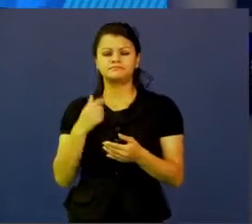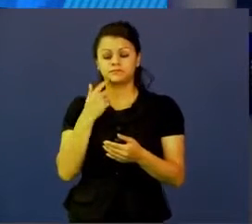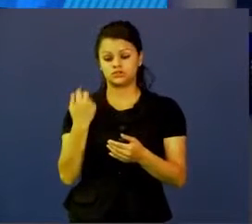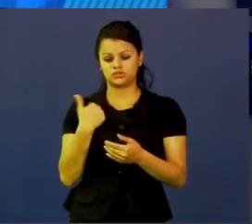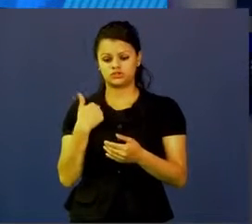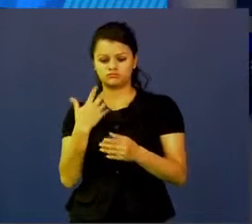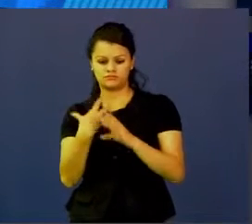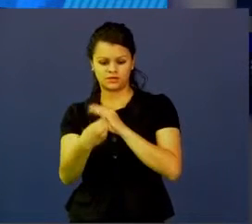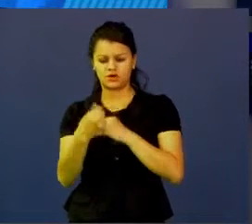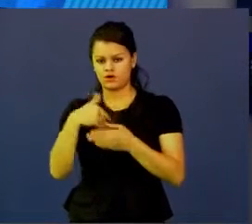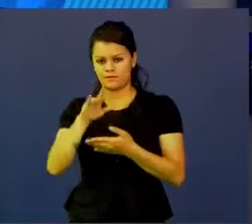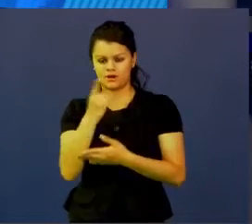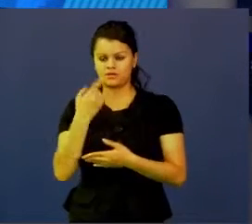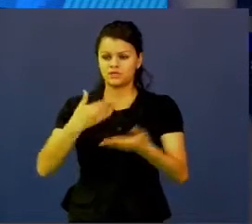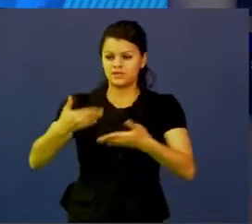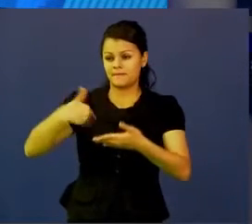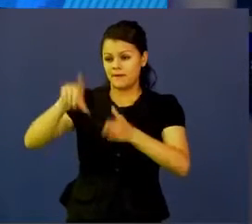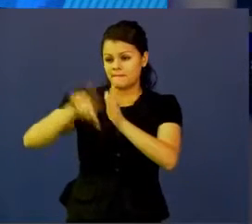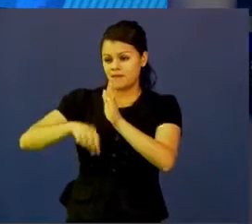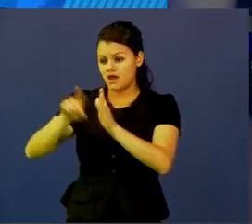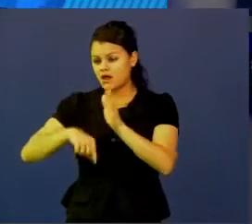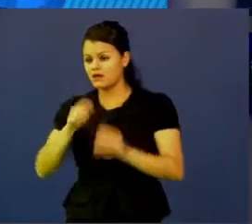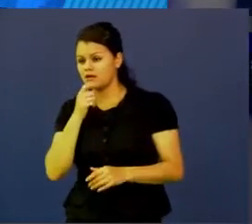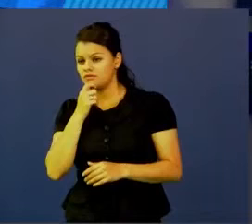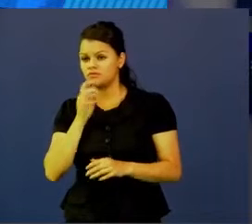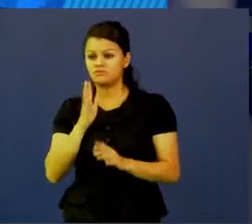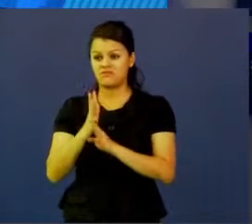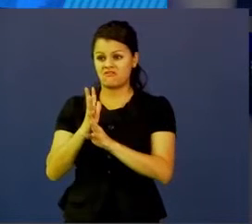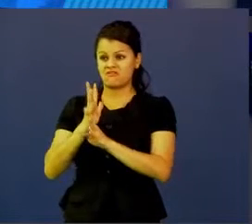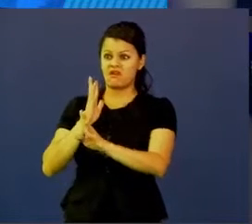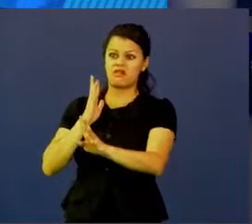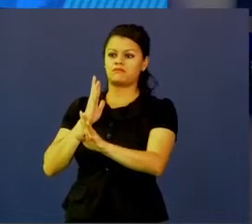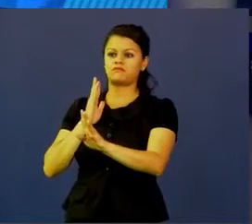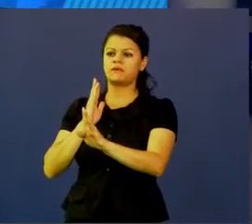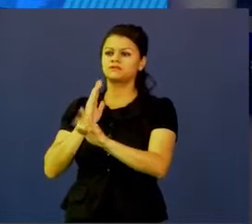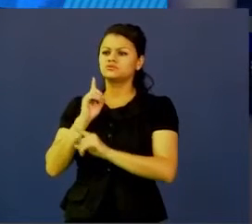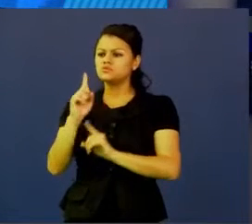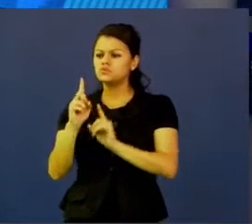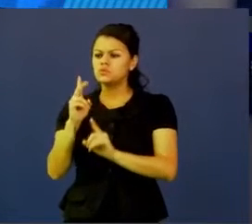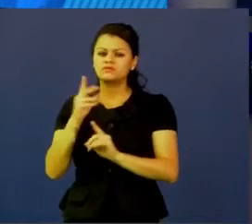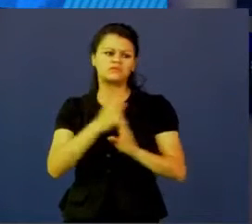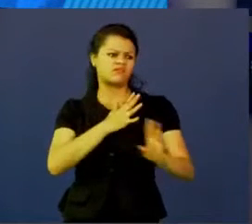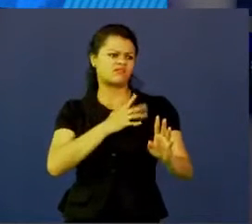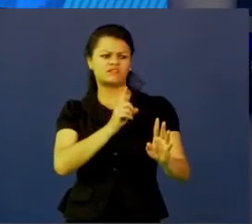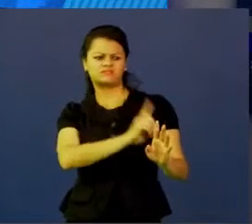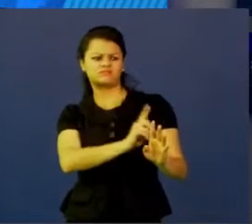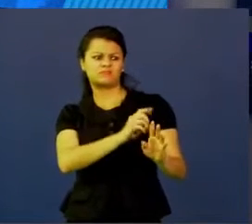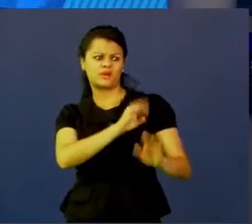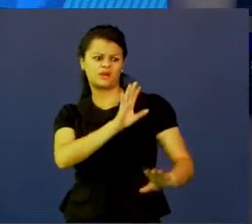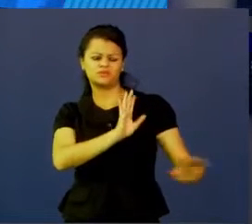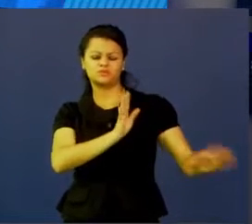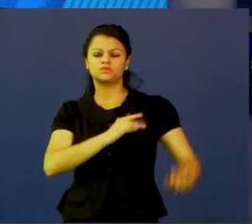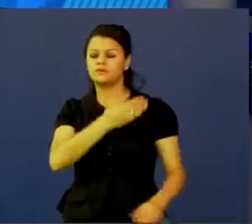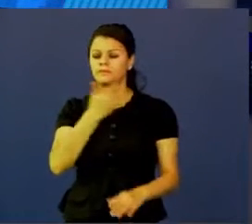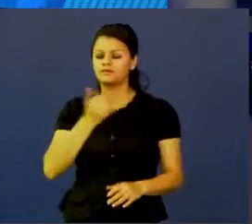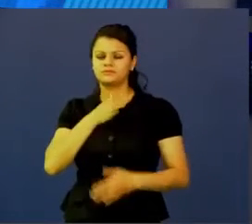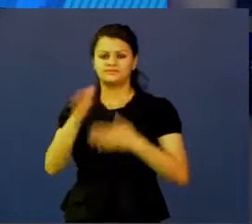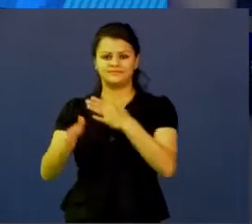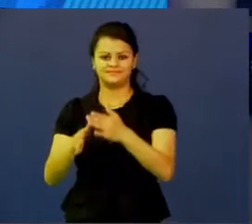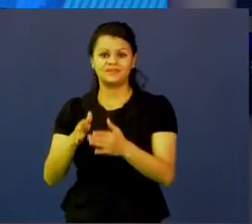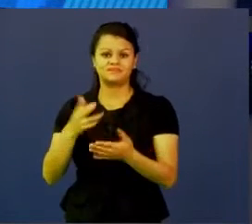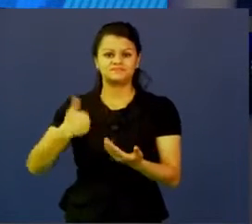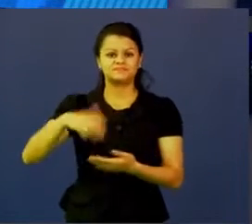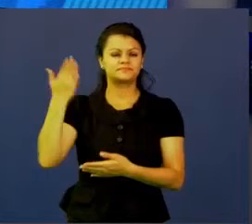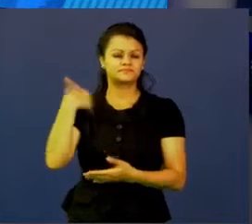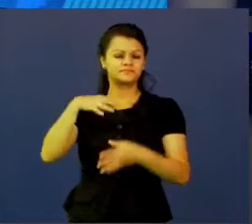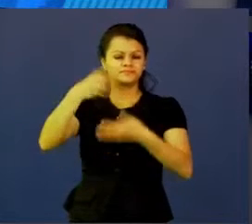mejor precios tenía y la tienda que tenía menos fila. Cuando nosotros estábamos aprendiendo contabilidad, además con unos